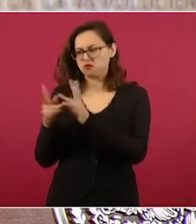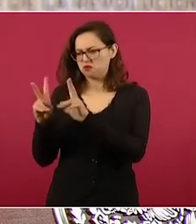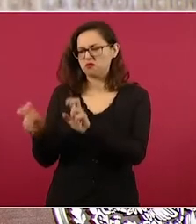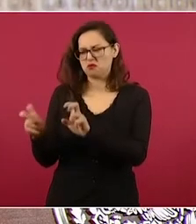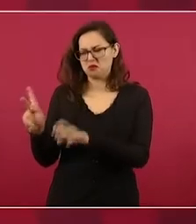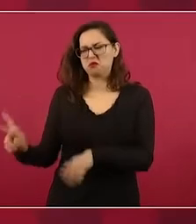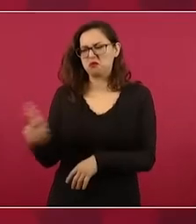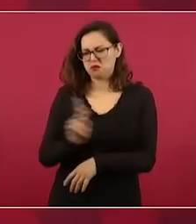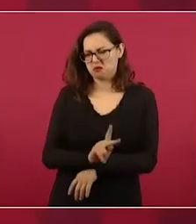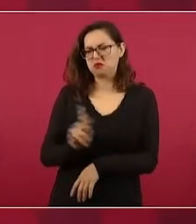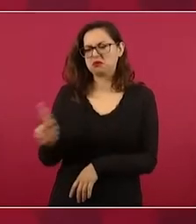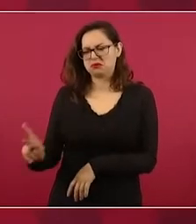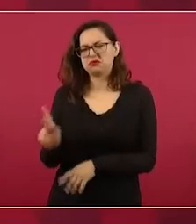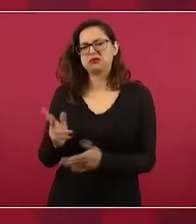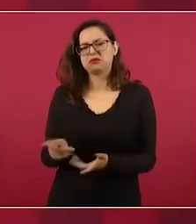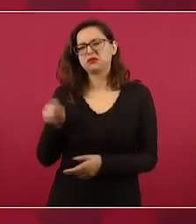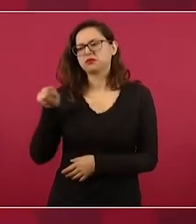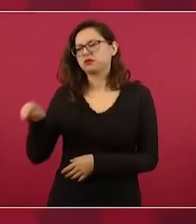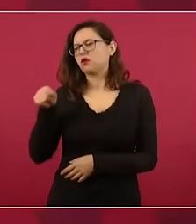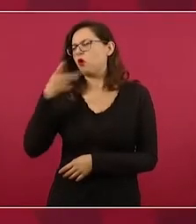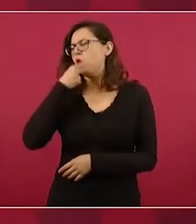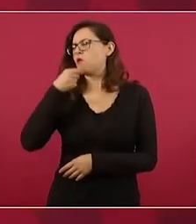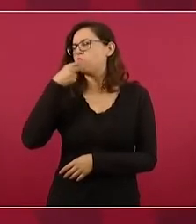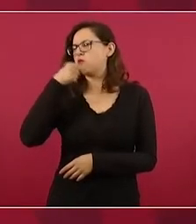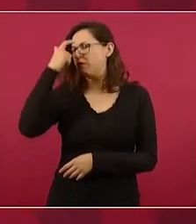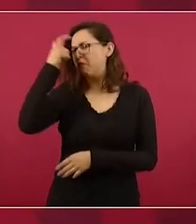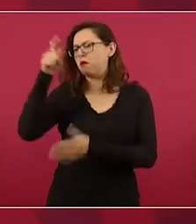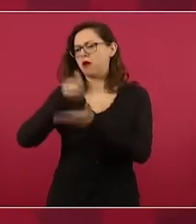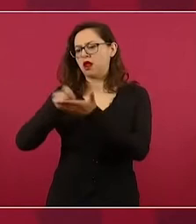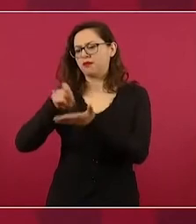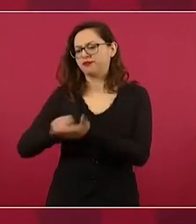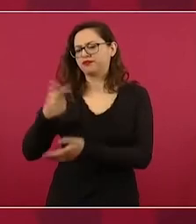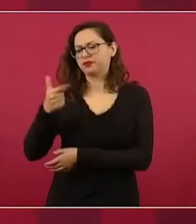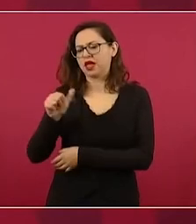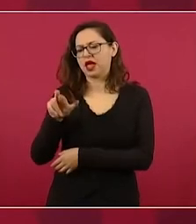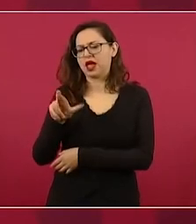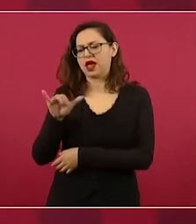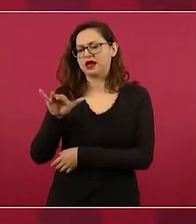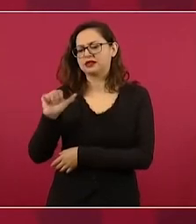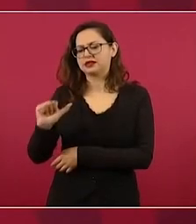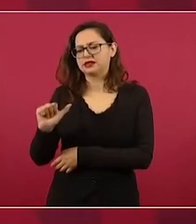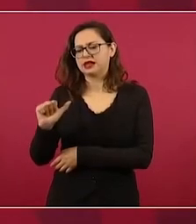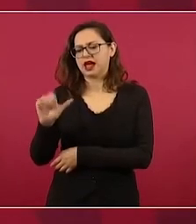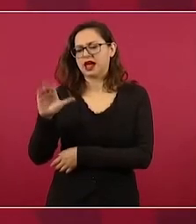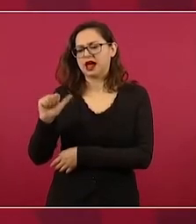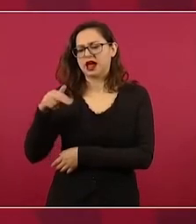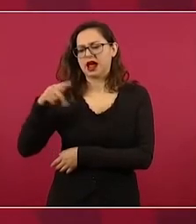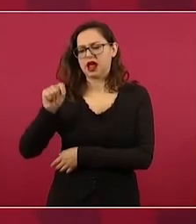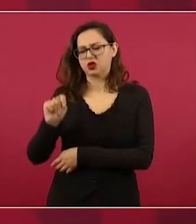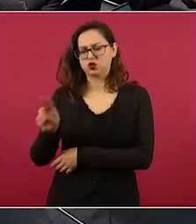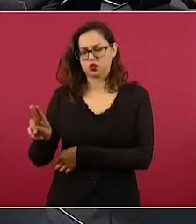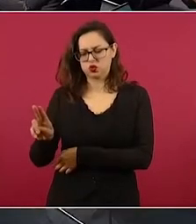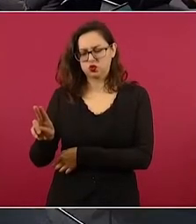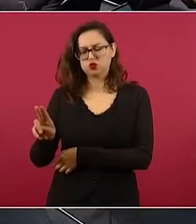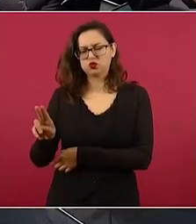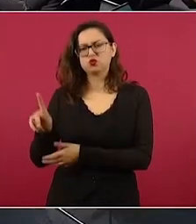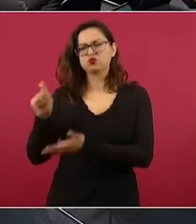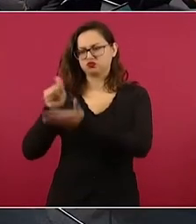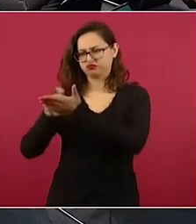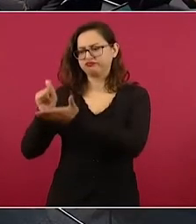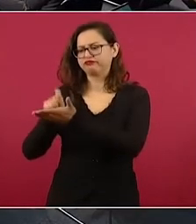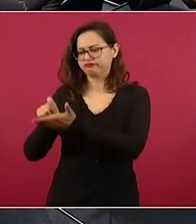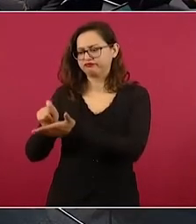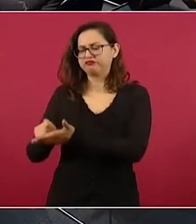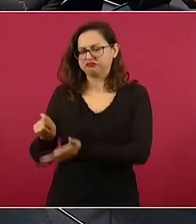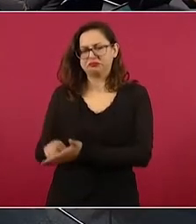de García Cantú, sí, es el pensamiento reaccionario de García